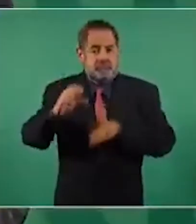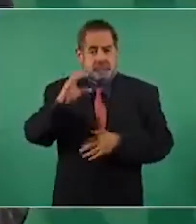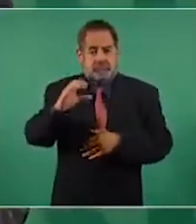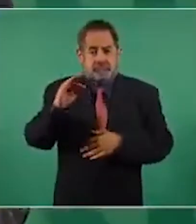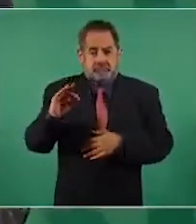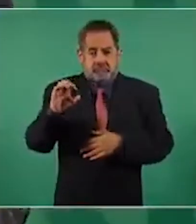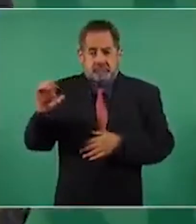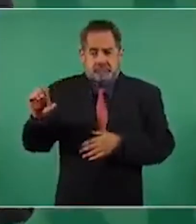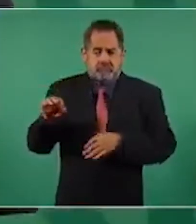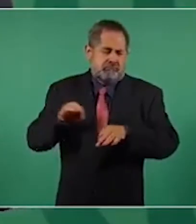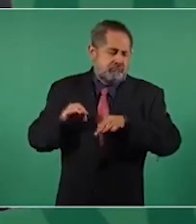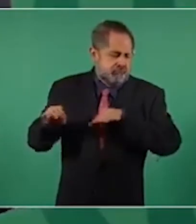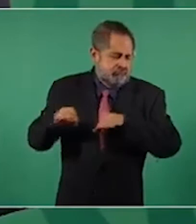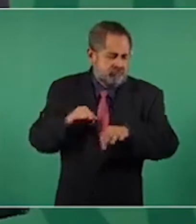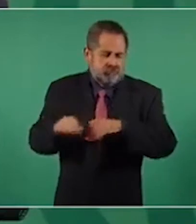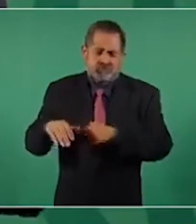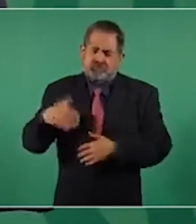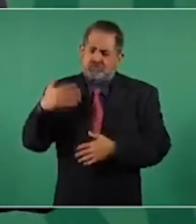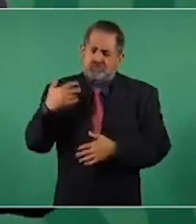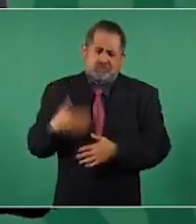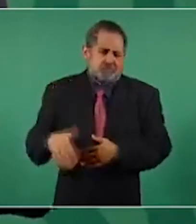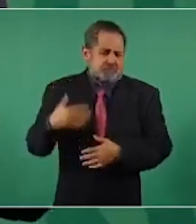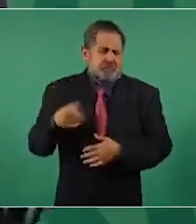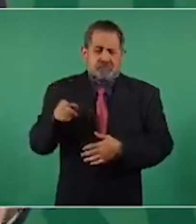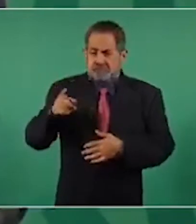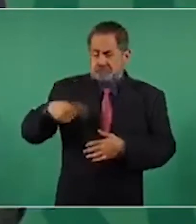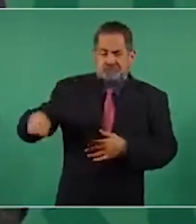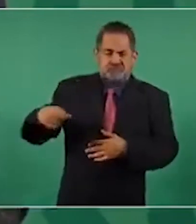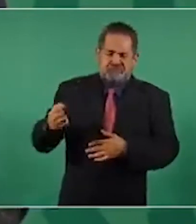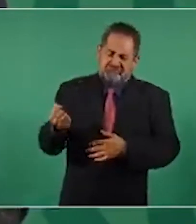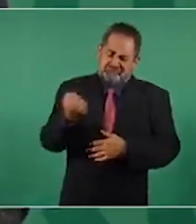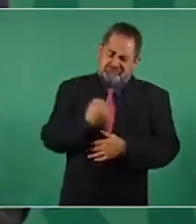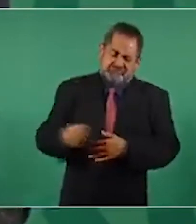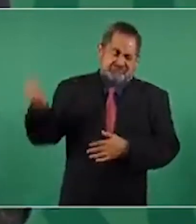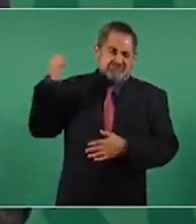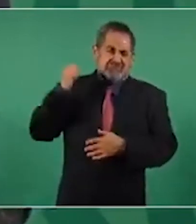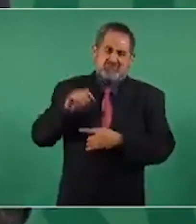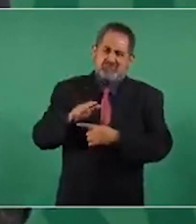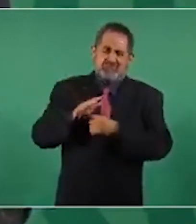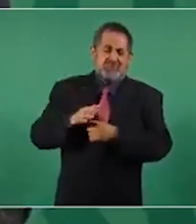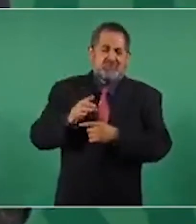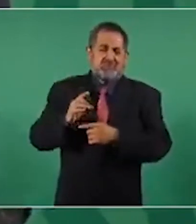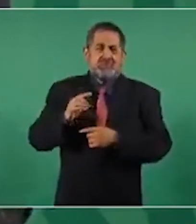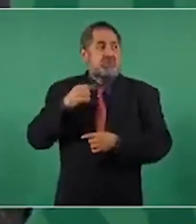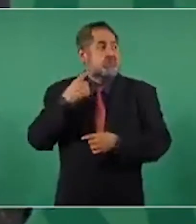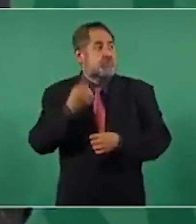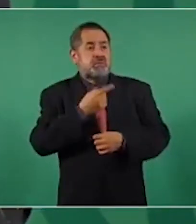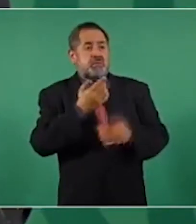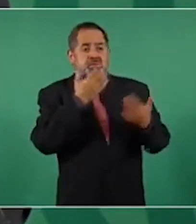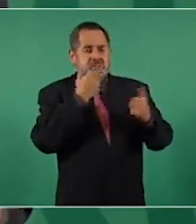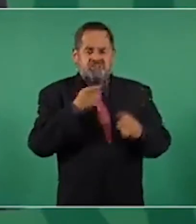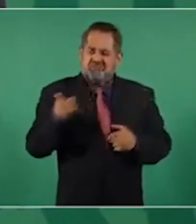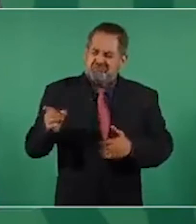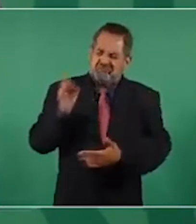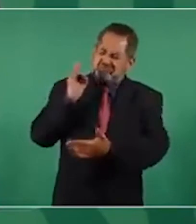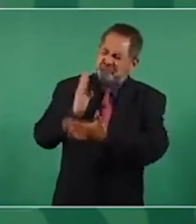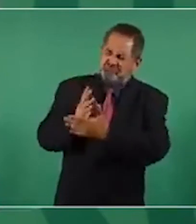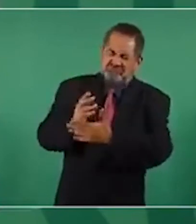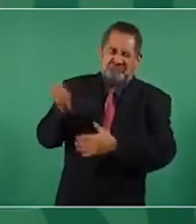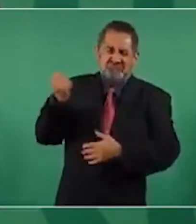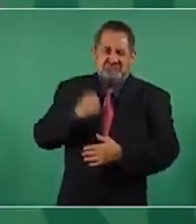que son únicos, ejemplares. Porque